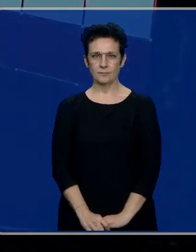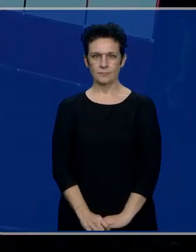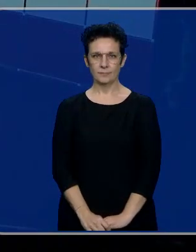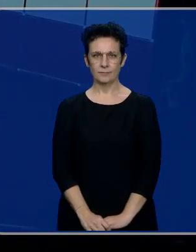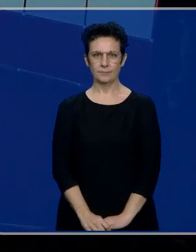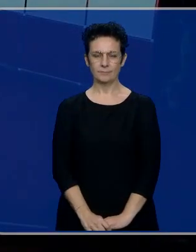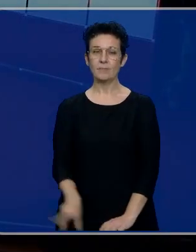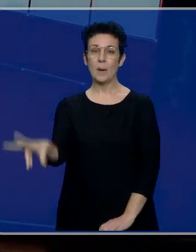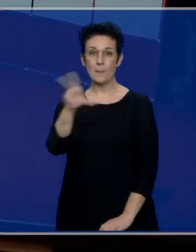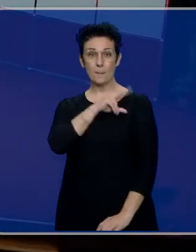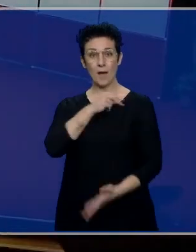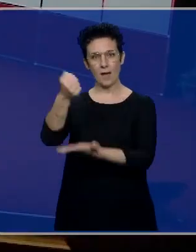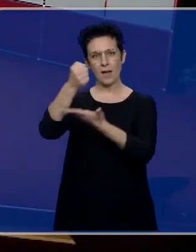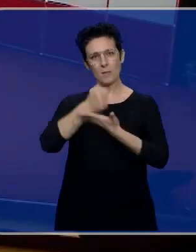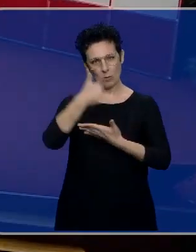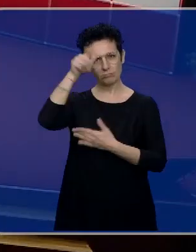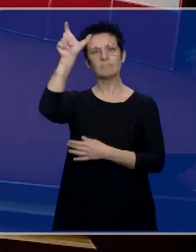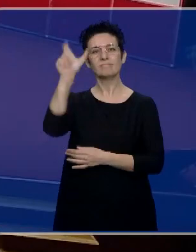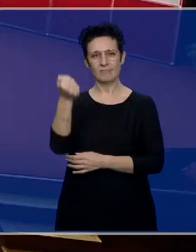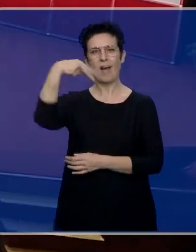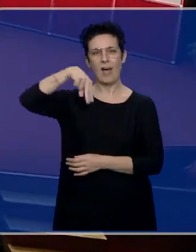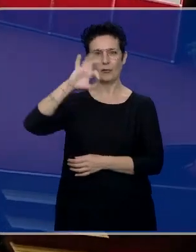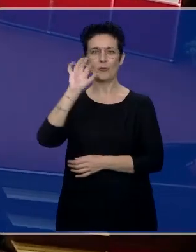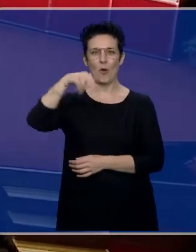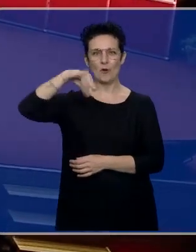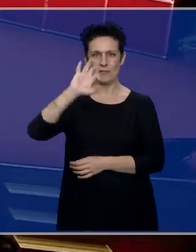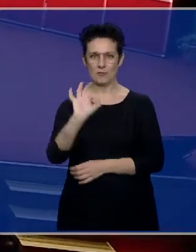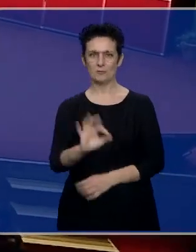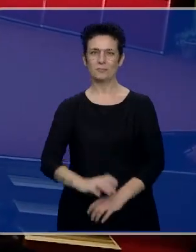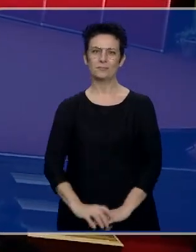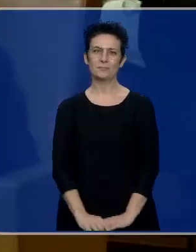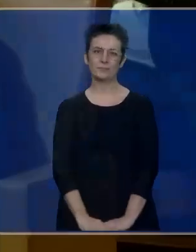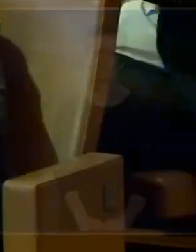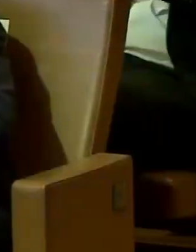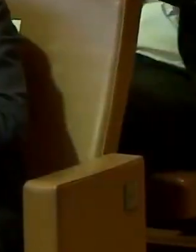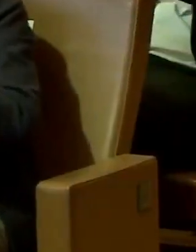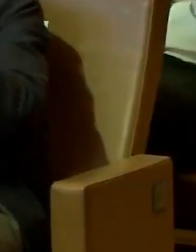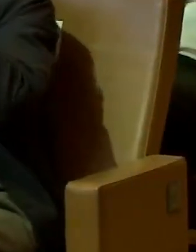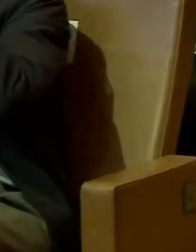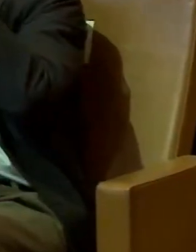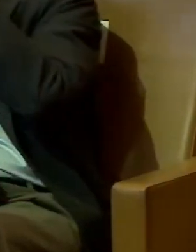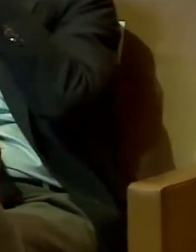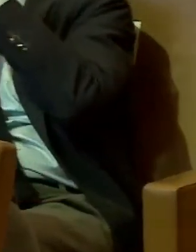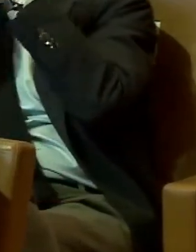Recoja el premio don Antonio Piedra Borregón. ¡Gracias!